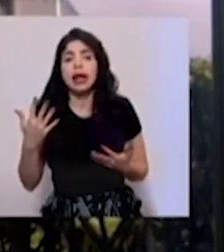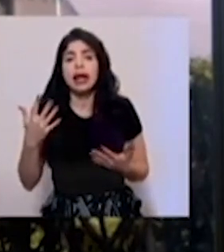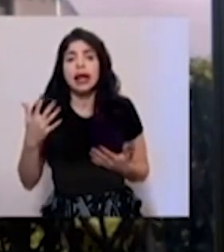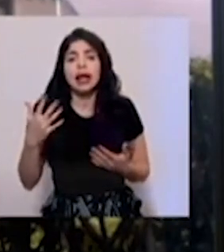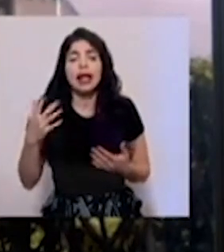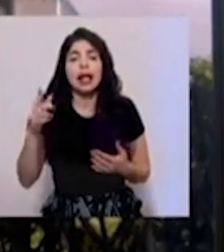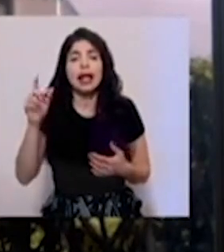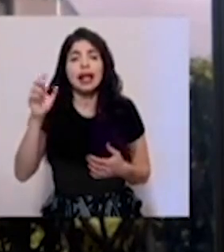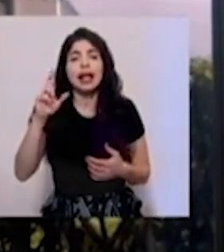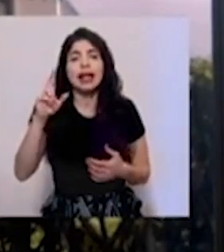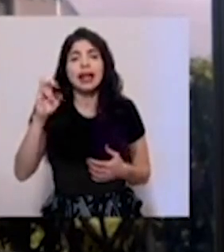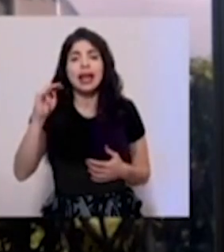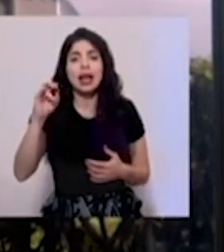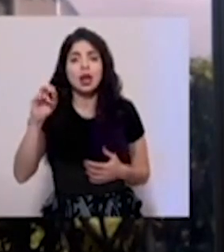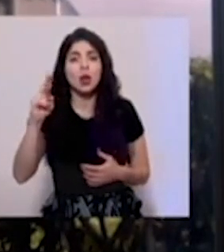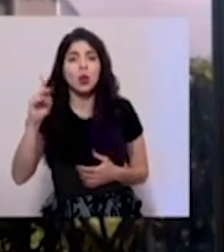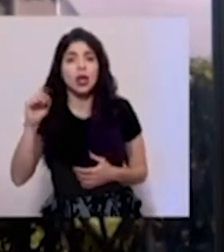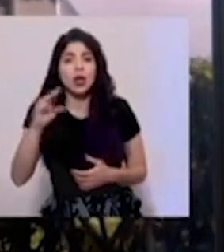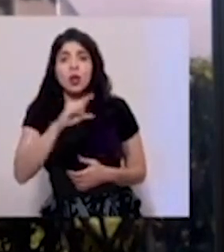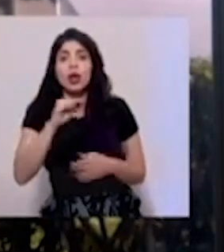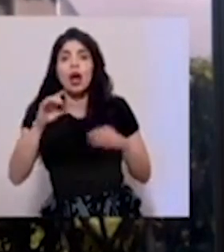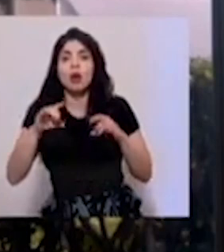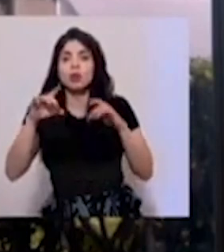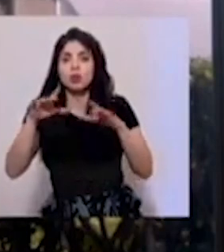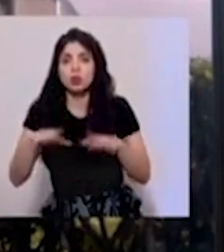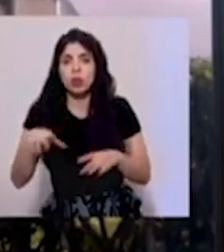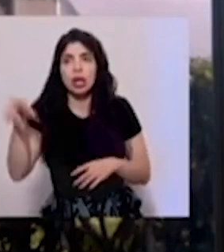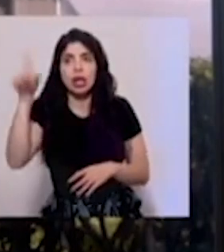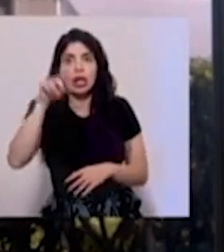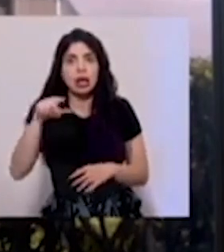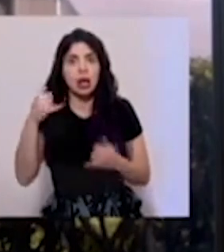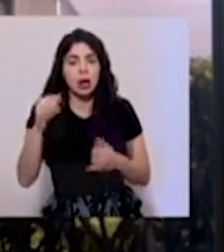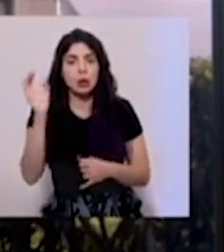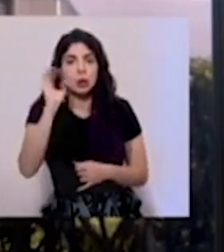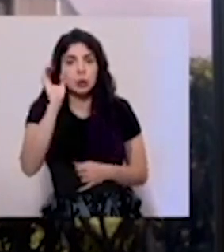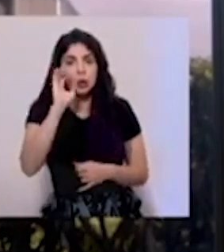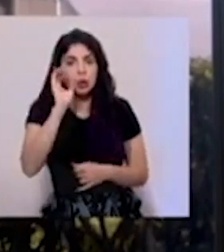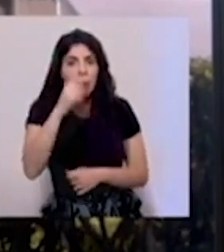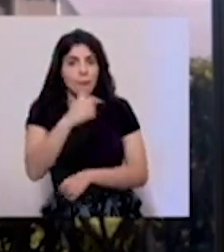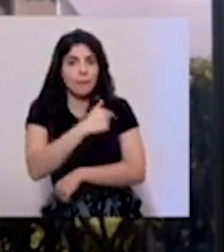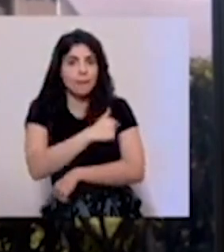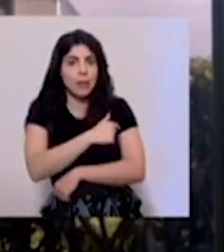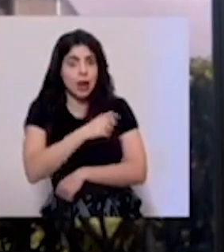Reino Unido y hasta Australia que está anunciando hoy la búsqueda de una vacuna?